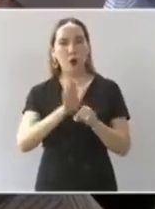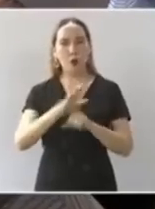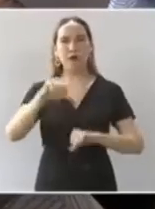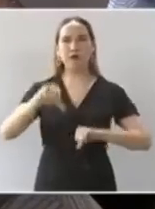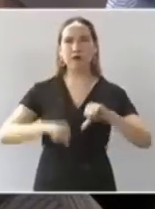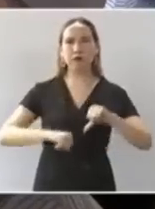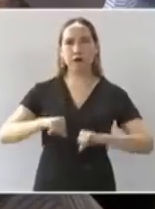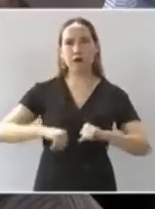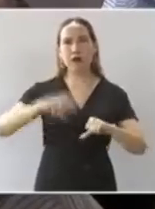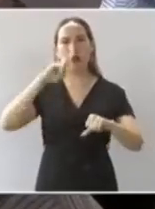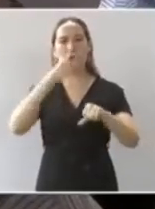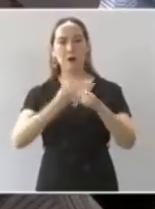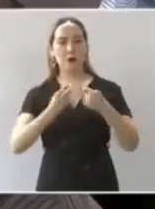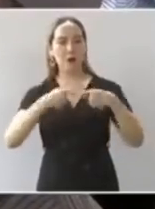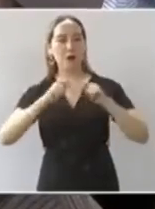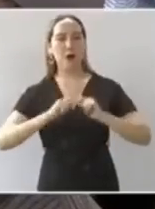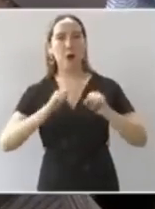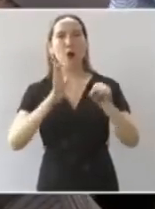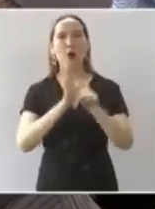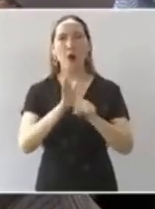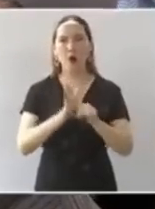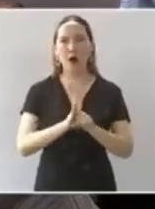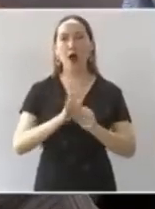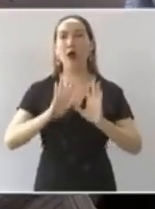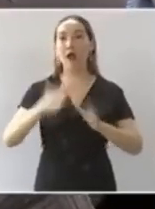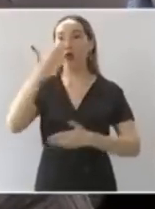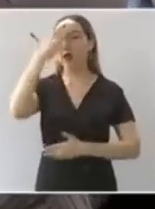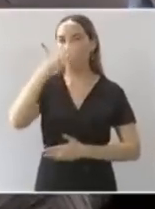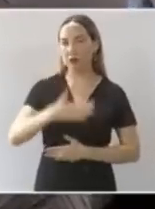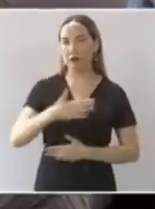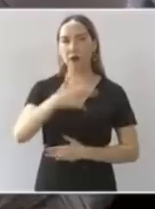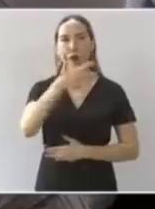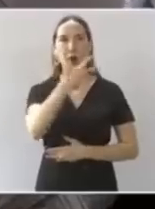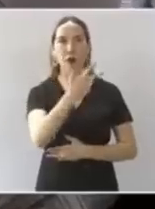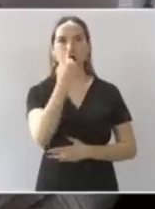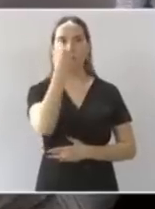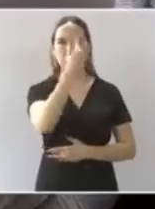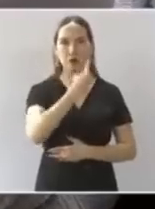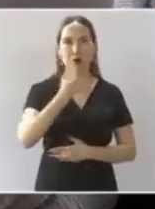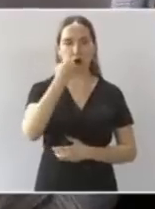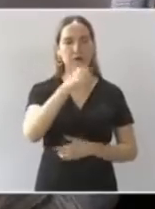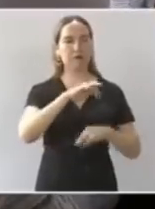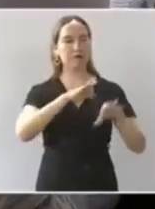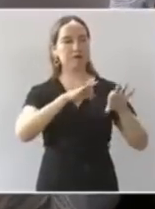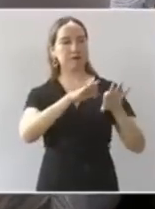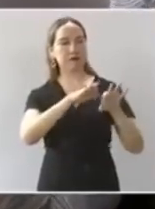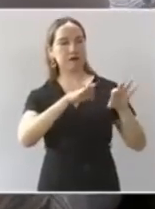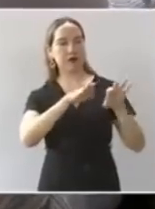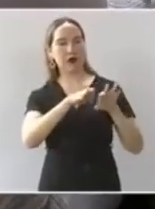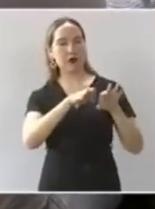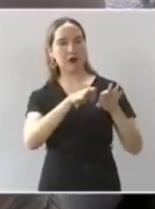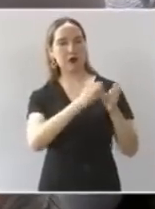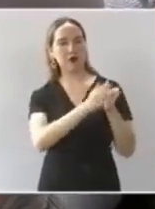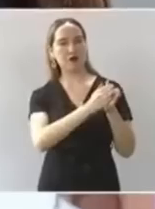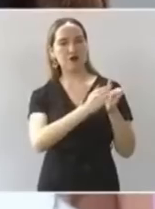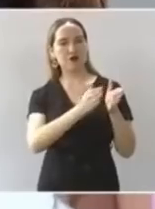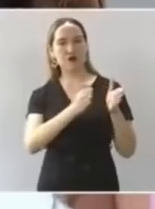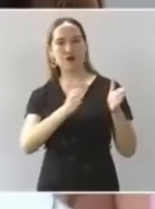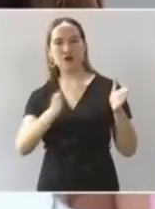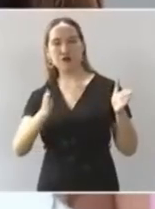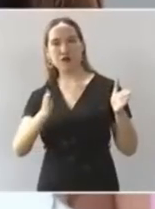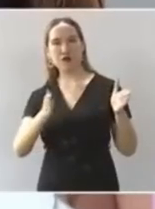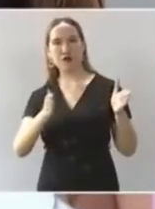Entonces son ocho para trabajar, más ocho que se destinaban a pensar, ya son